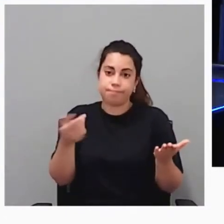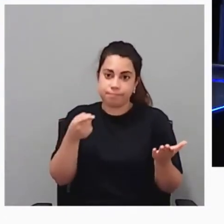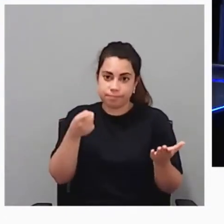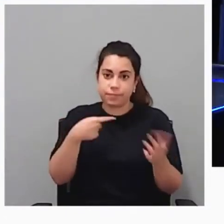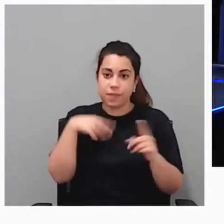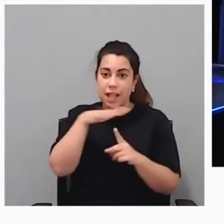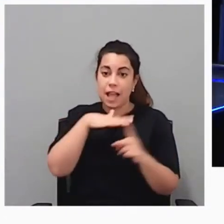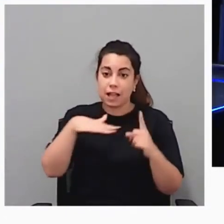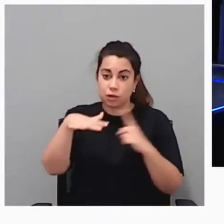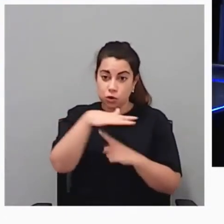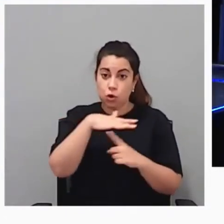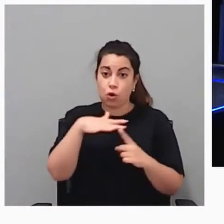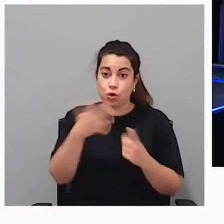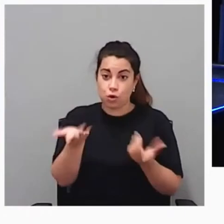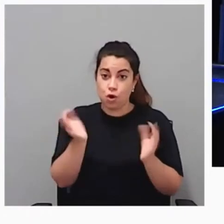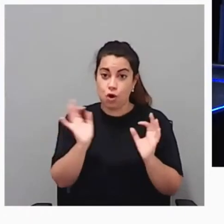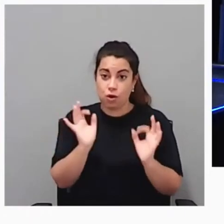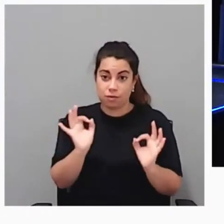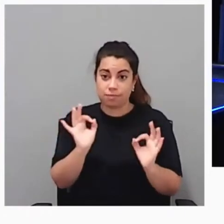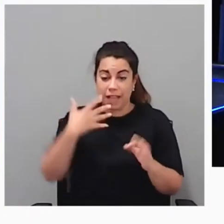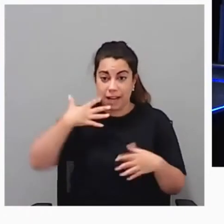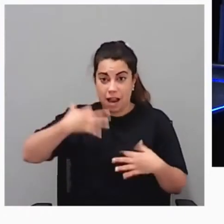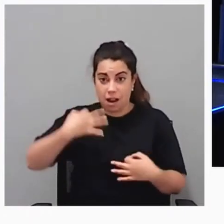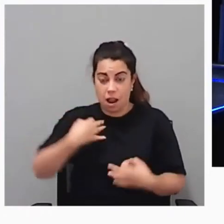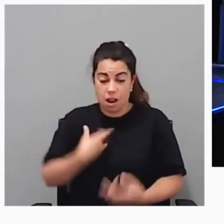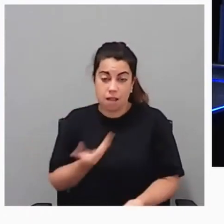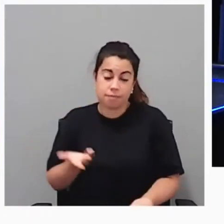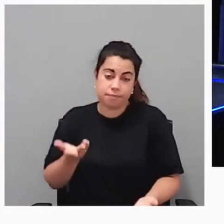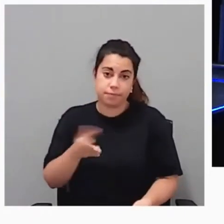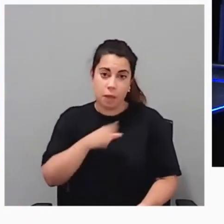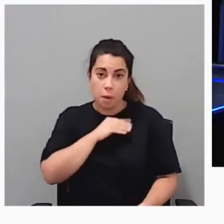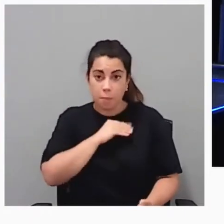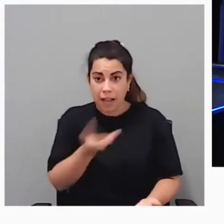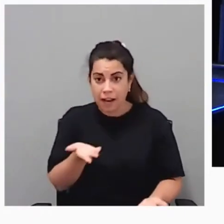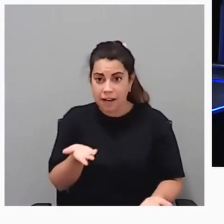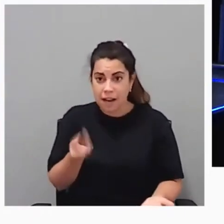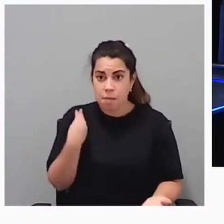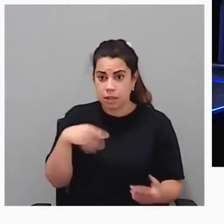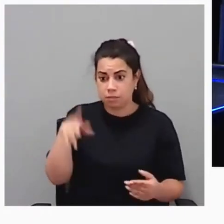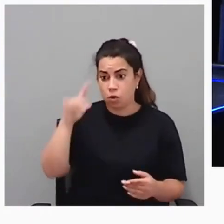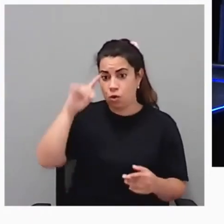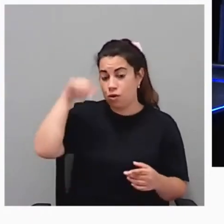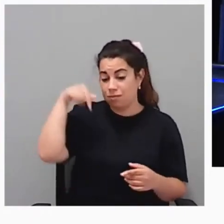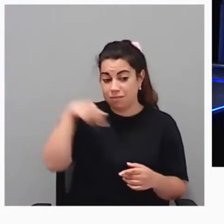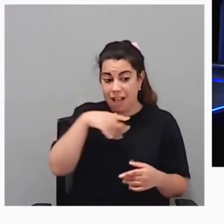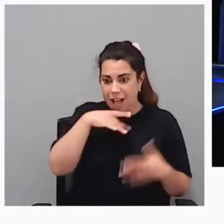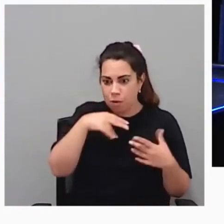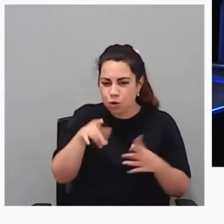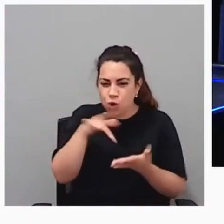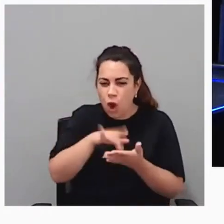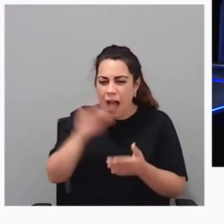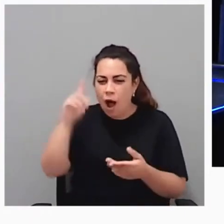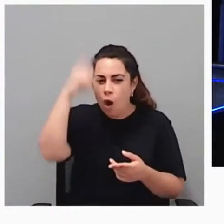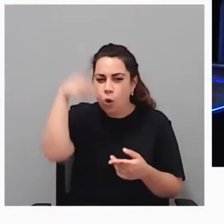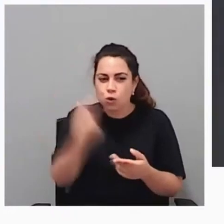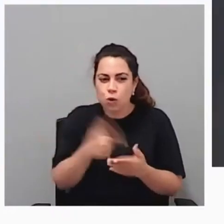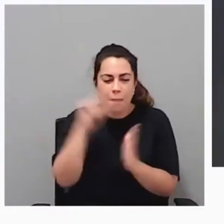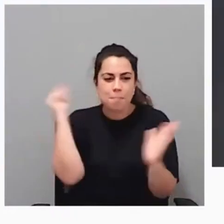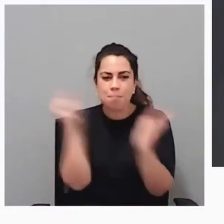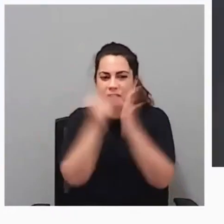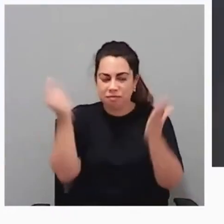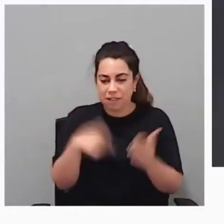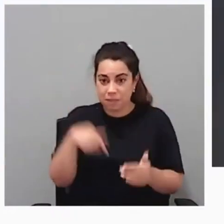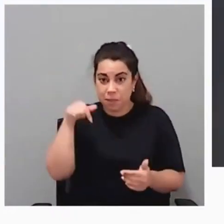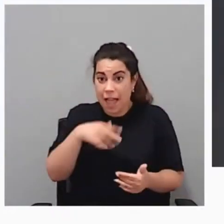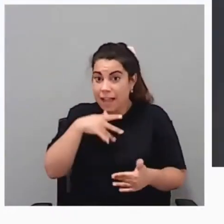Esta es la cultura que nos toca vivir, una cultura de la inmediatez, de la aquí y ahora, que si no, bueno,